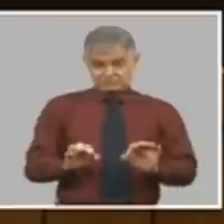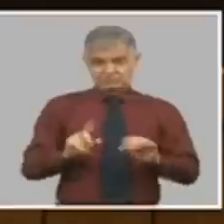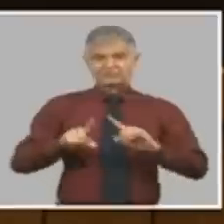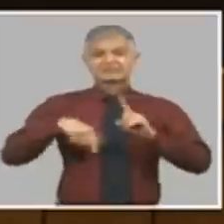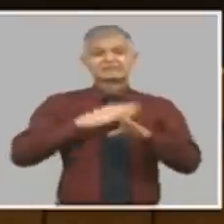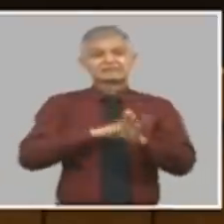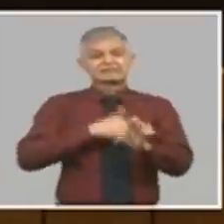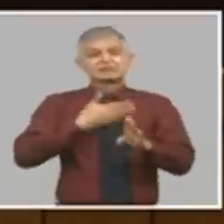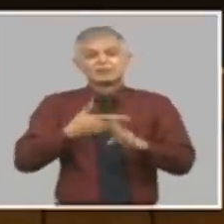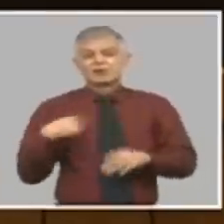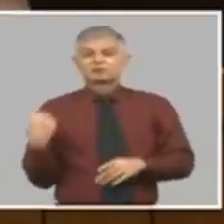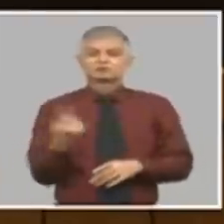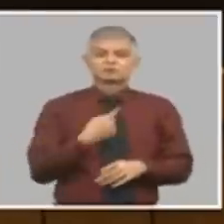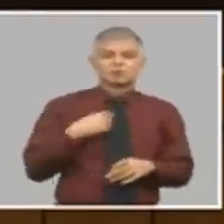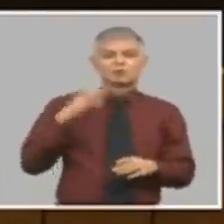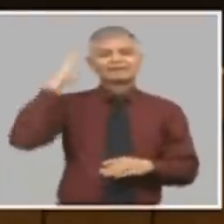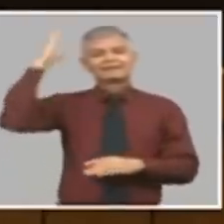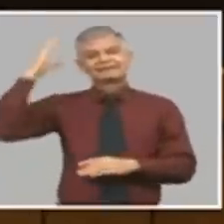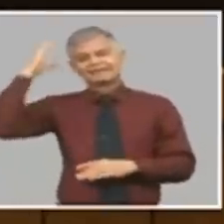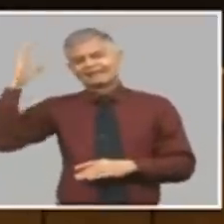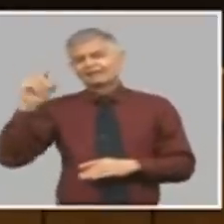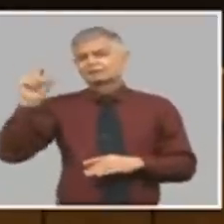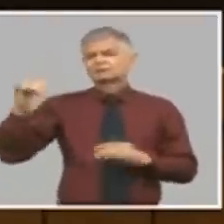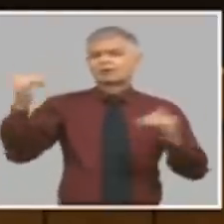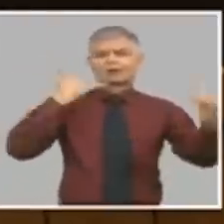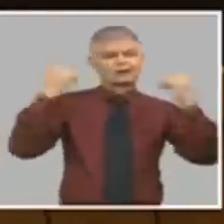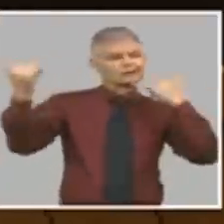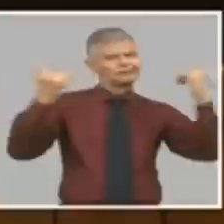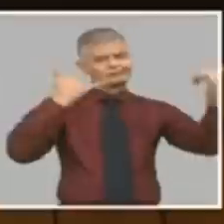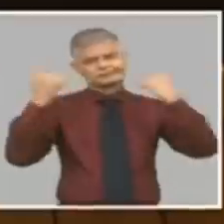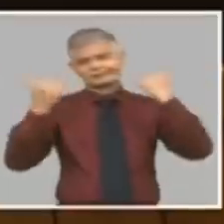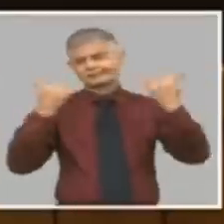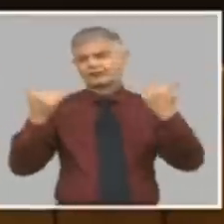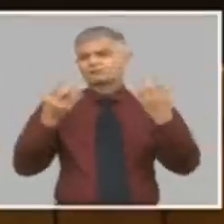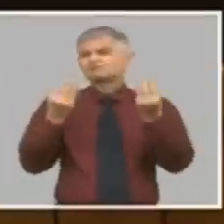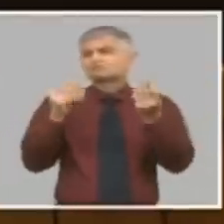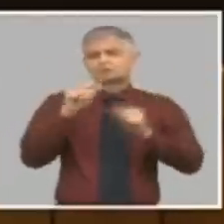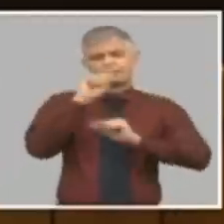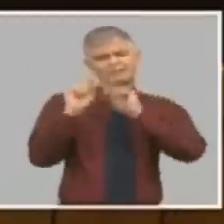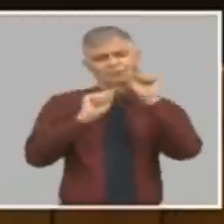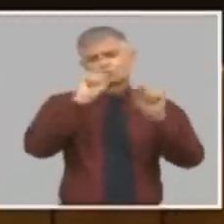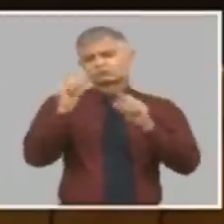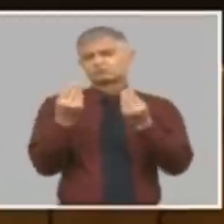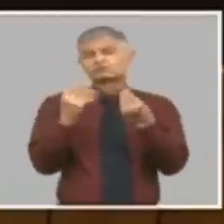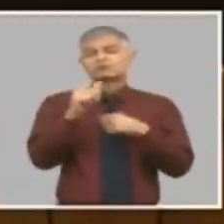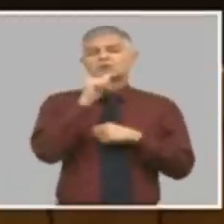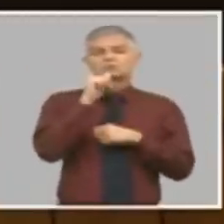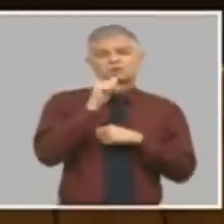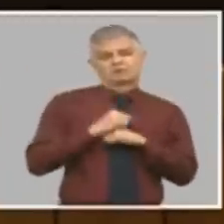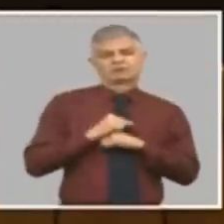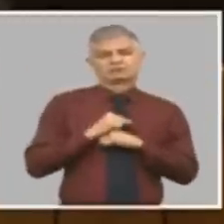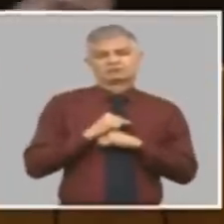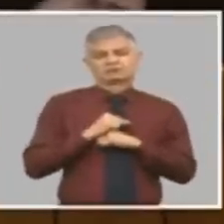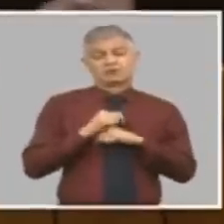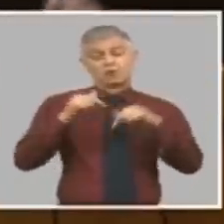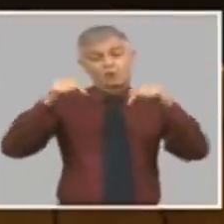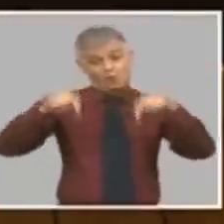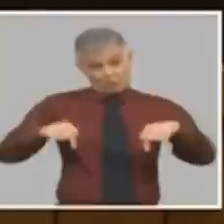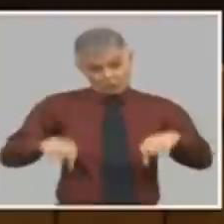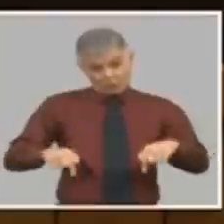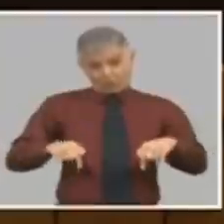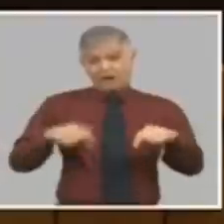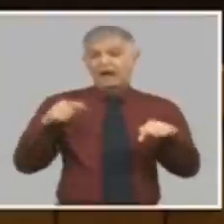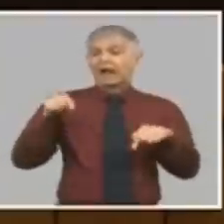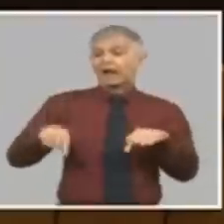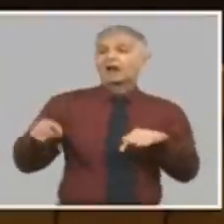redes sociales y a cualquier cantidad de preguntas que hoy aquí, si alguien tiene, estamos